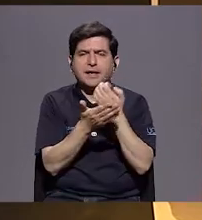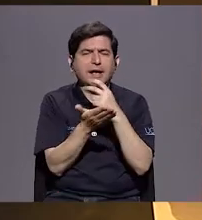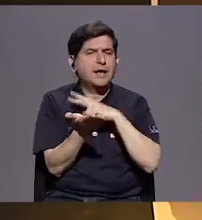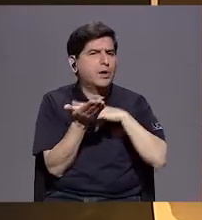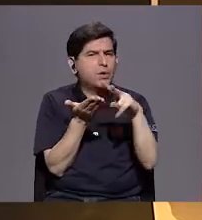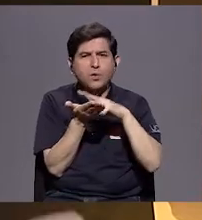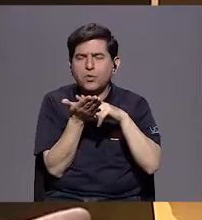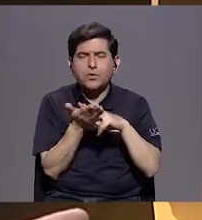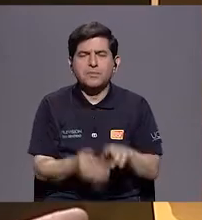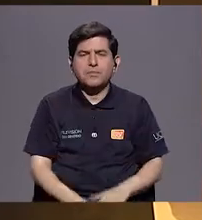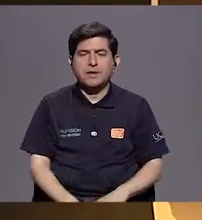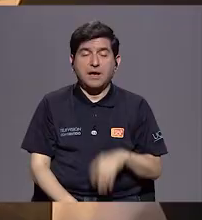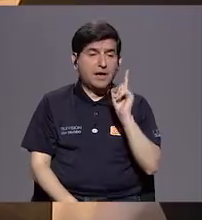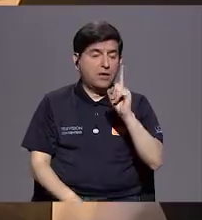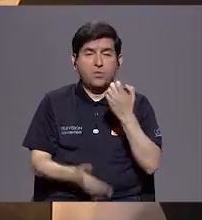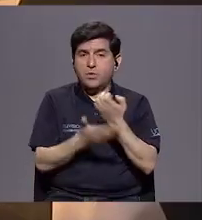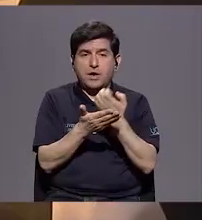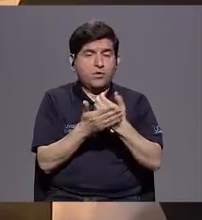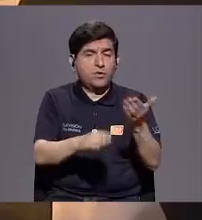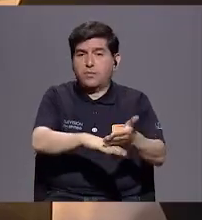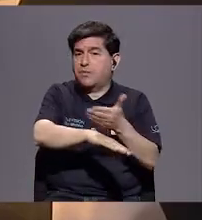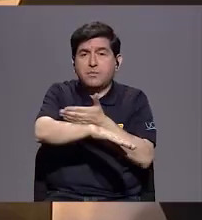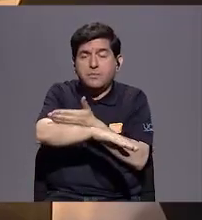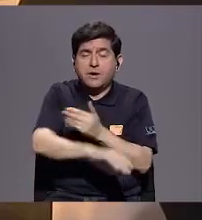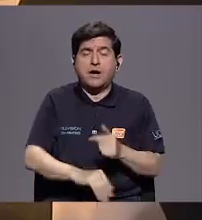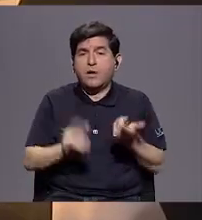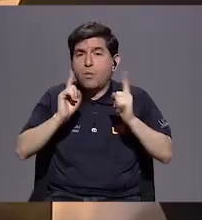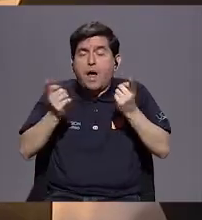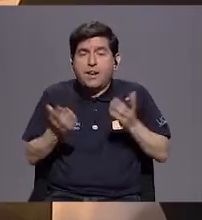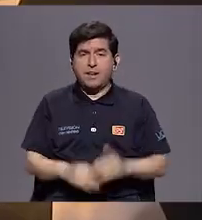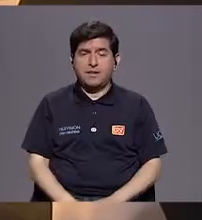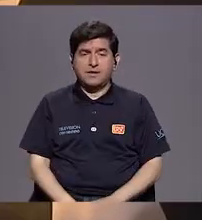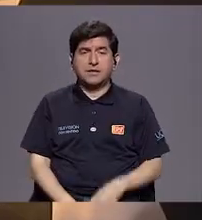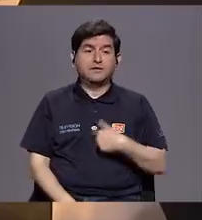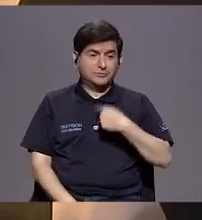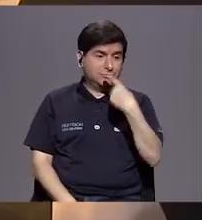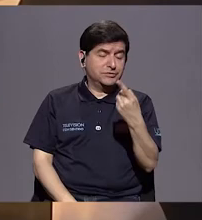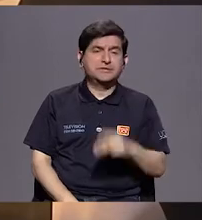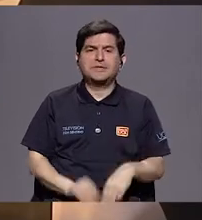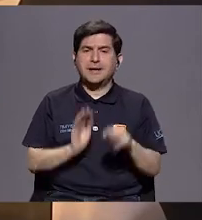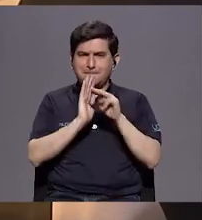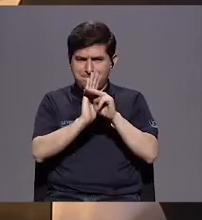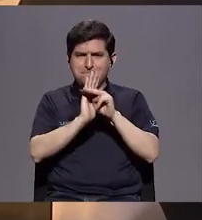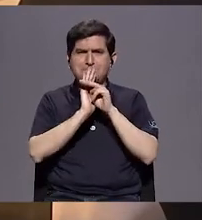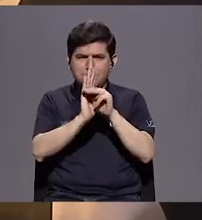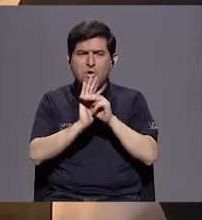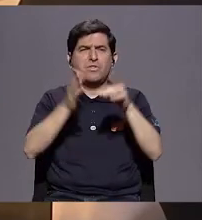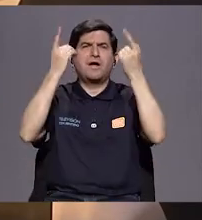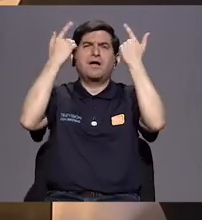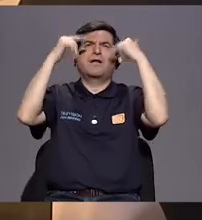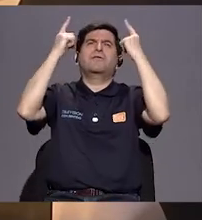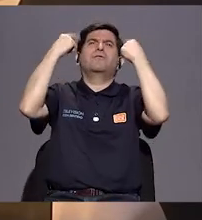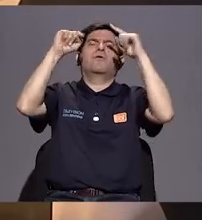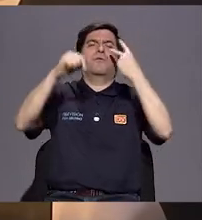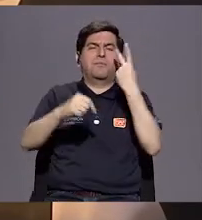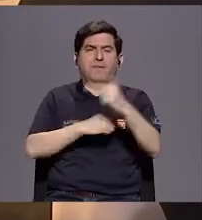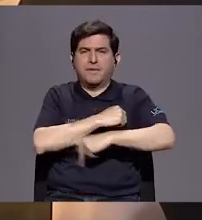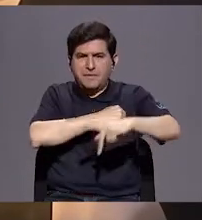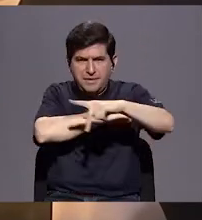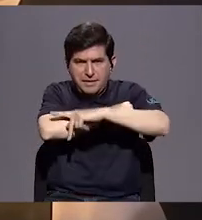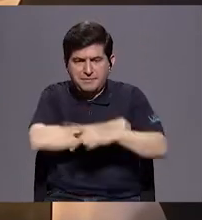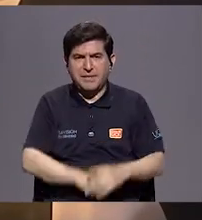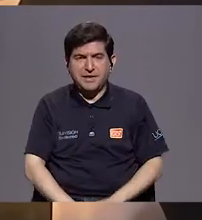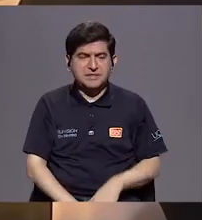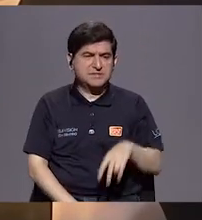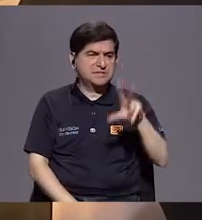verde en una economía que no crece? Sí, por eso decía, o sea, si estos modelos han sido muy exitosos y lo vemos en países que